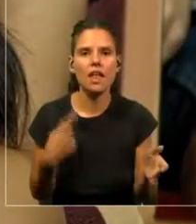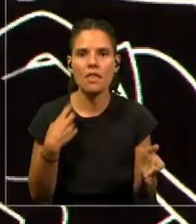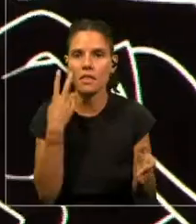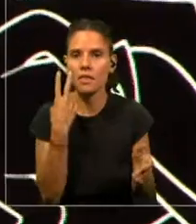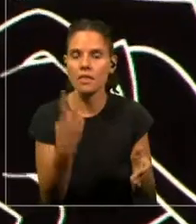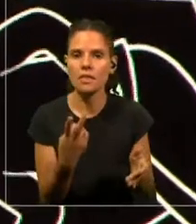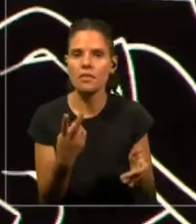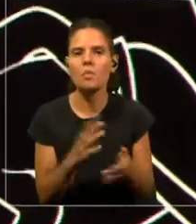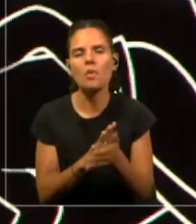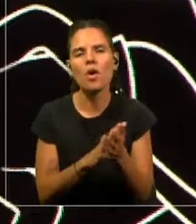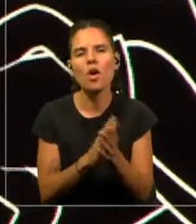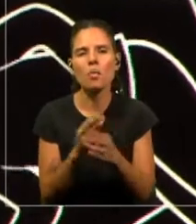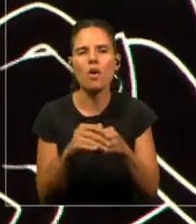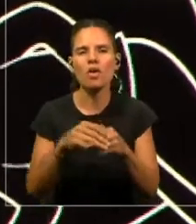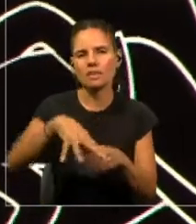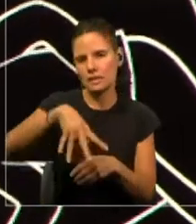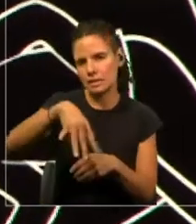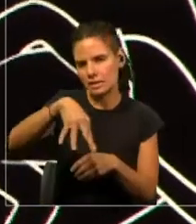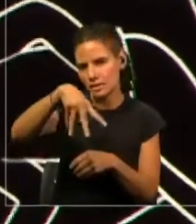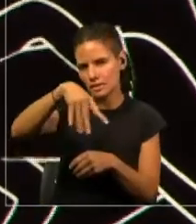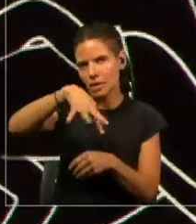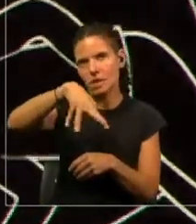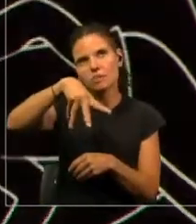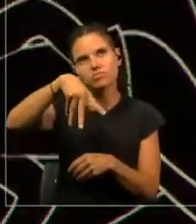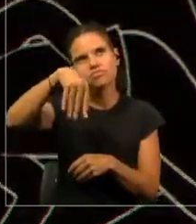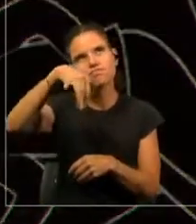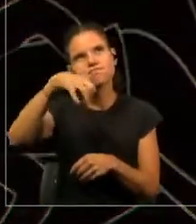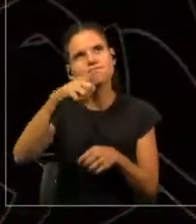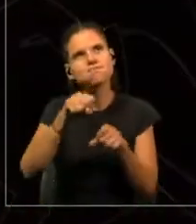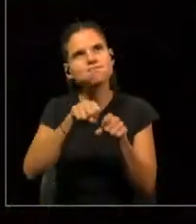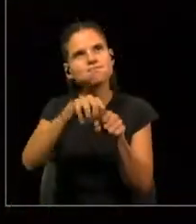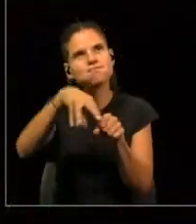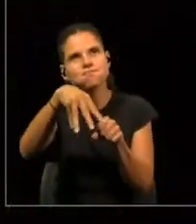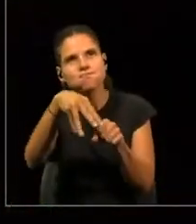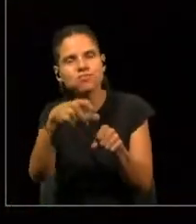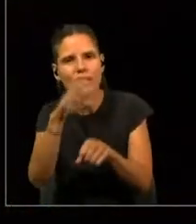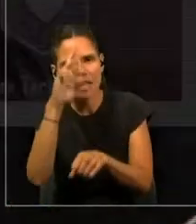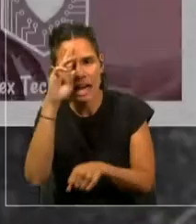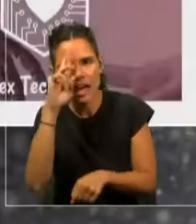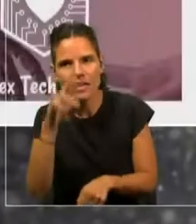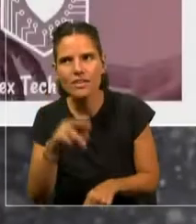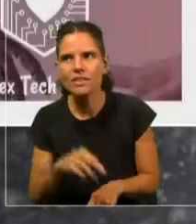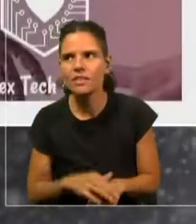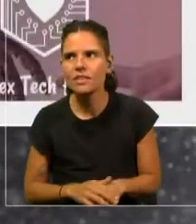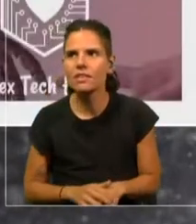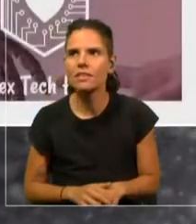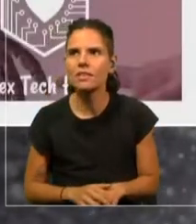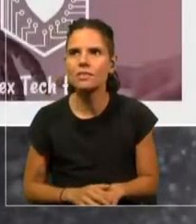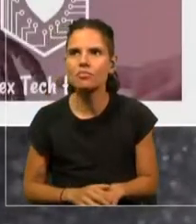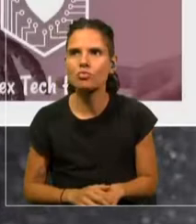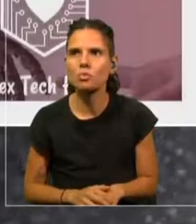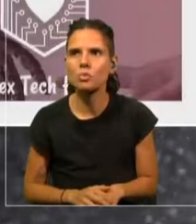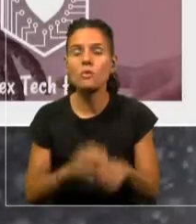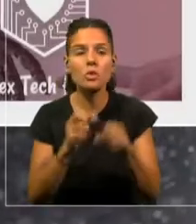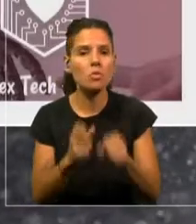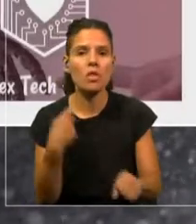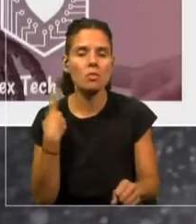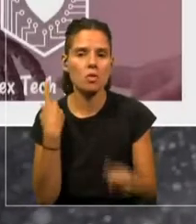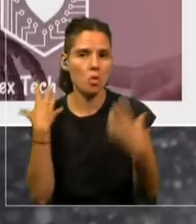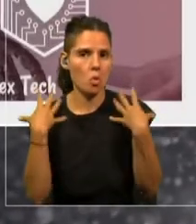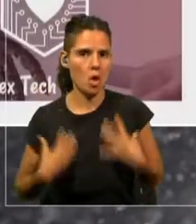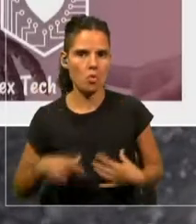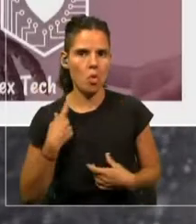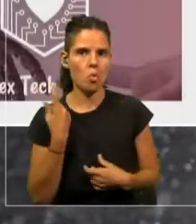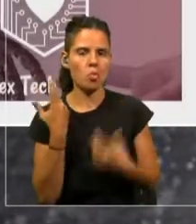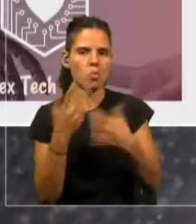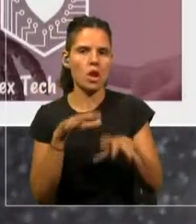como tentáculos extraños, había un robot en que tú puedes colocarlo en cualquier parte del cuerpo. Cuando tú